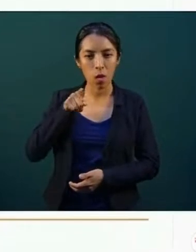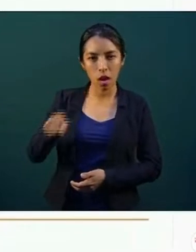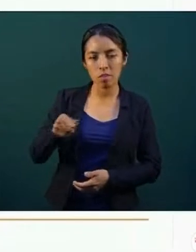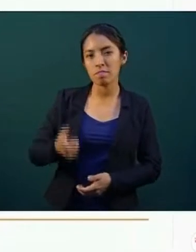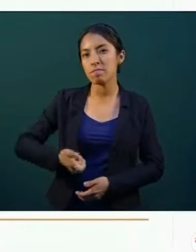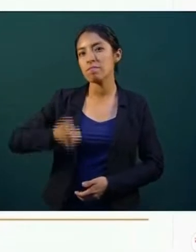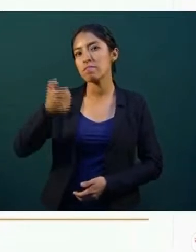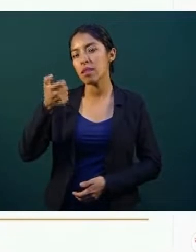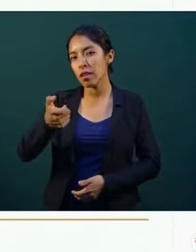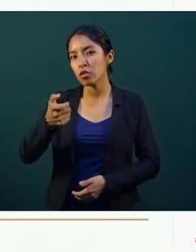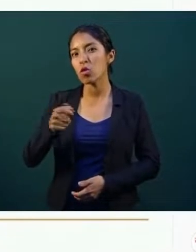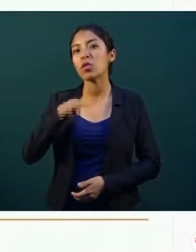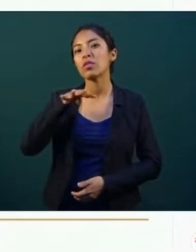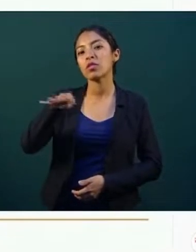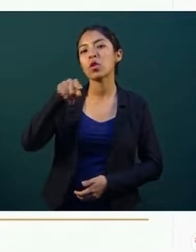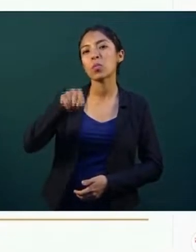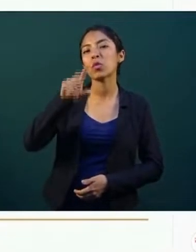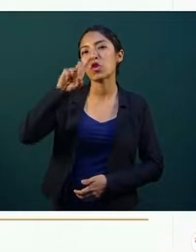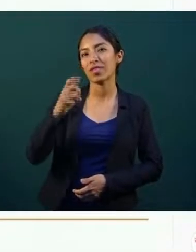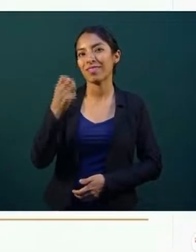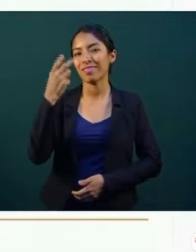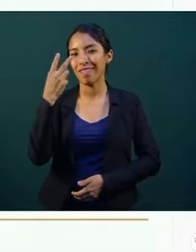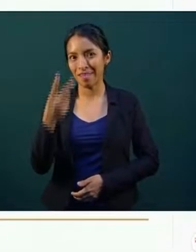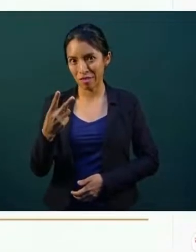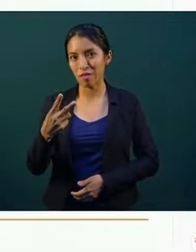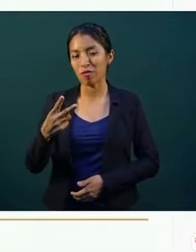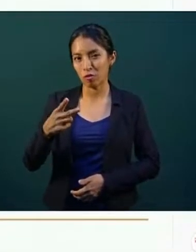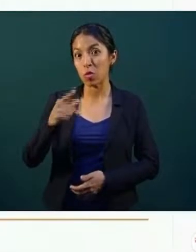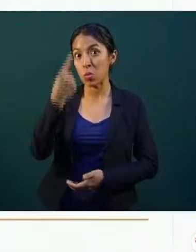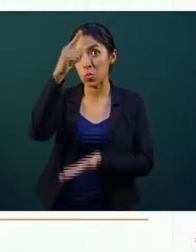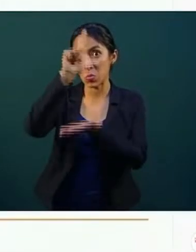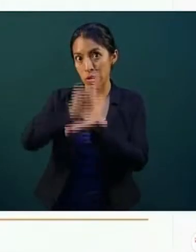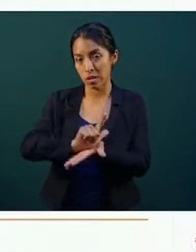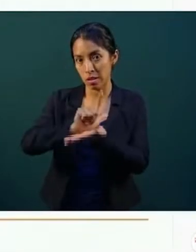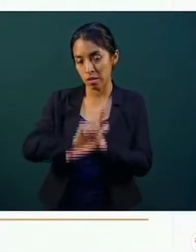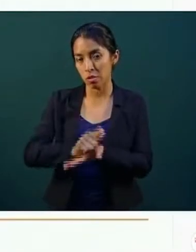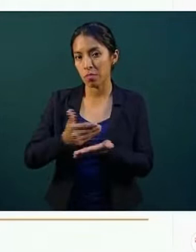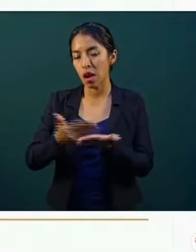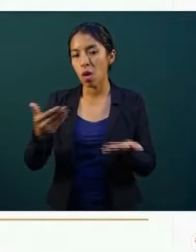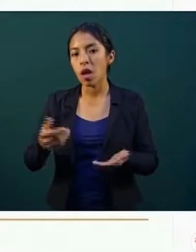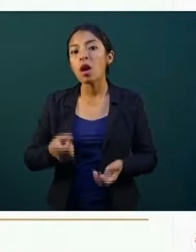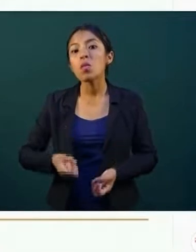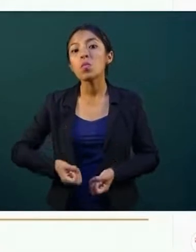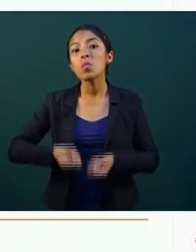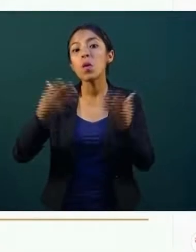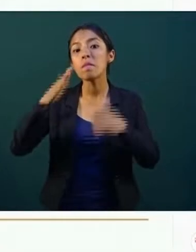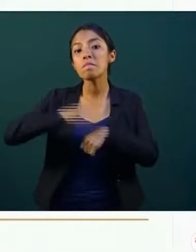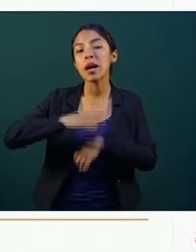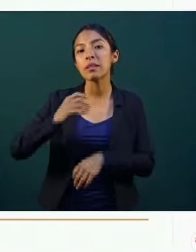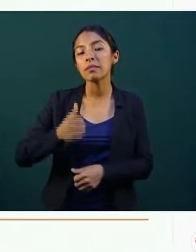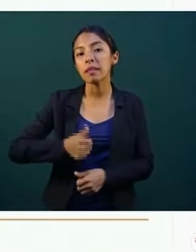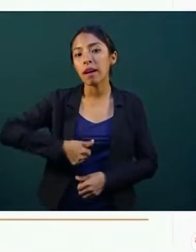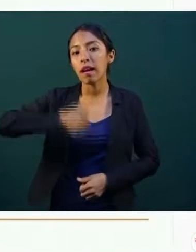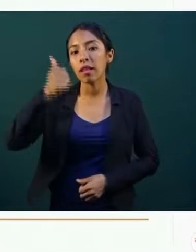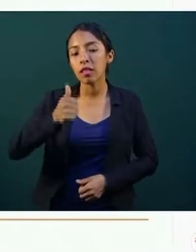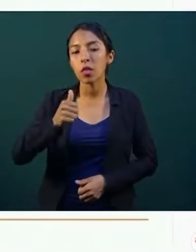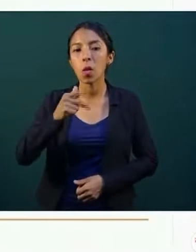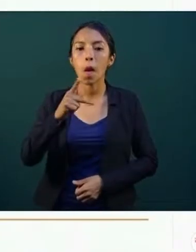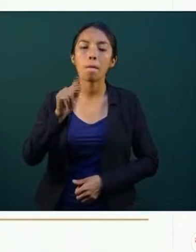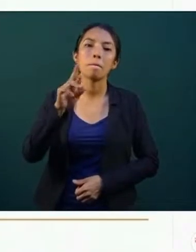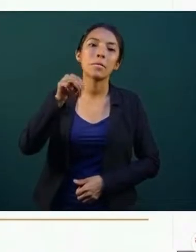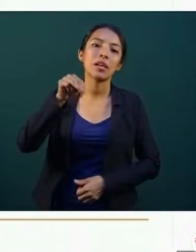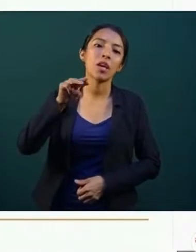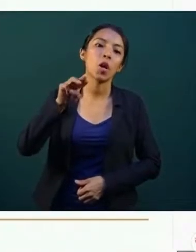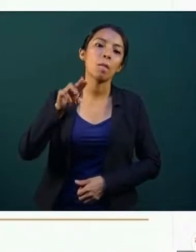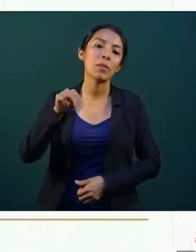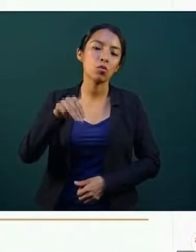pesos con 32 centavos por litro. El indicador de ganancia más alto en la gasolina Premium con 2 pesos